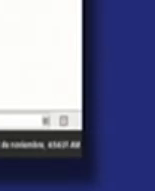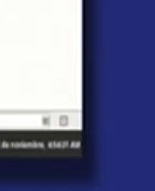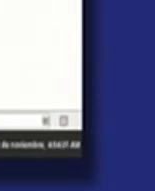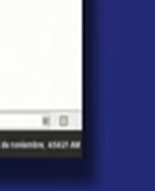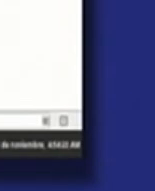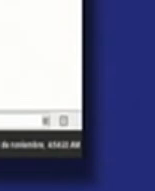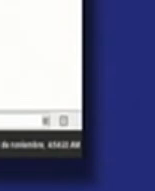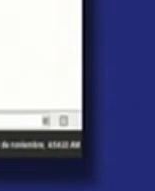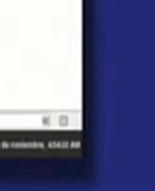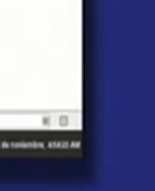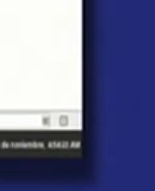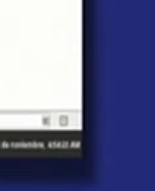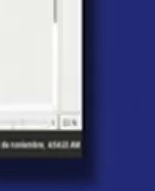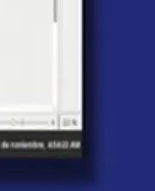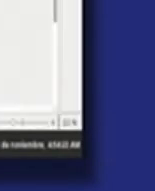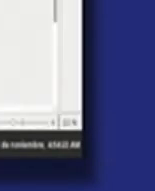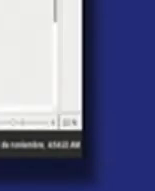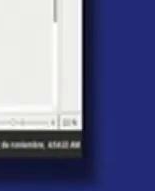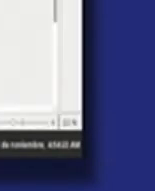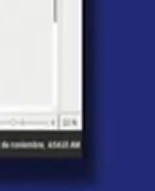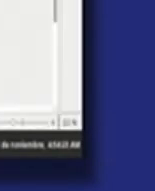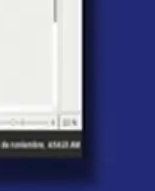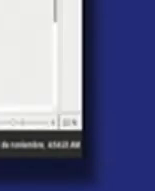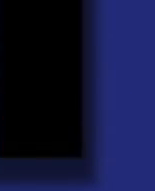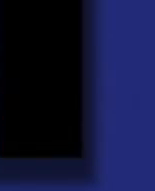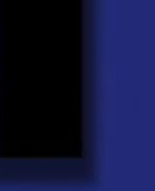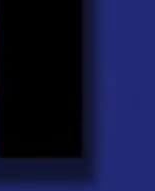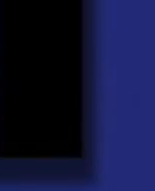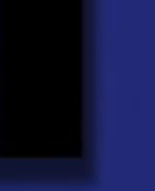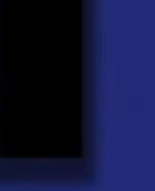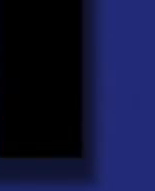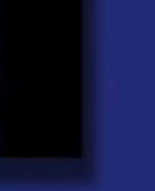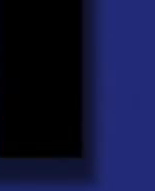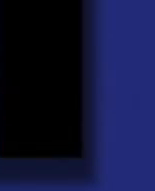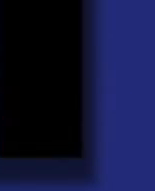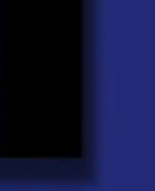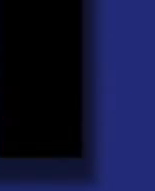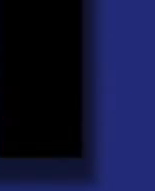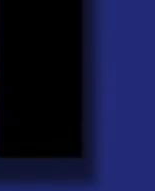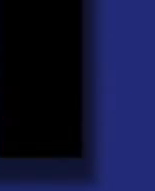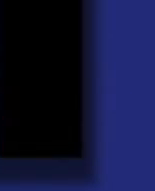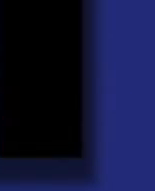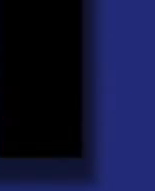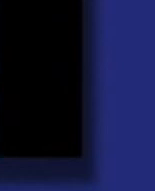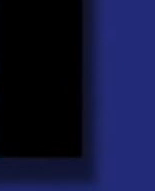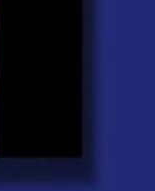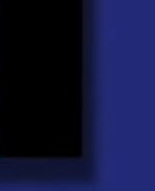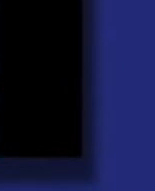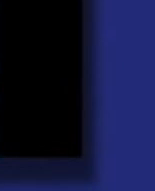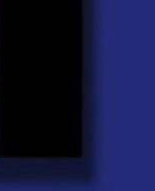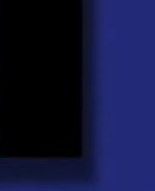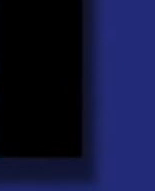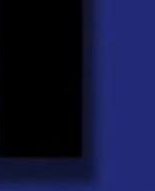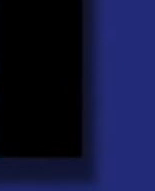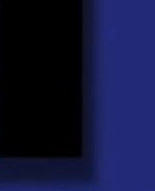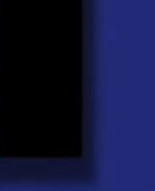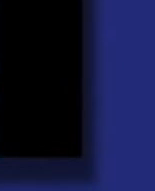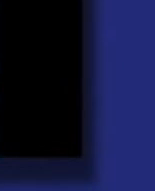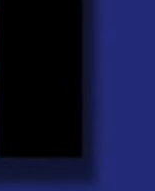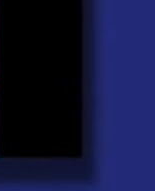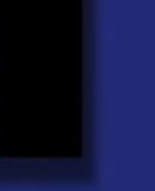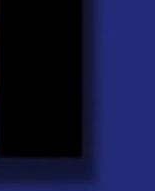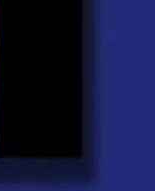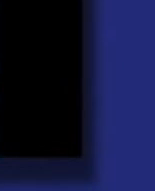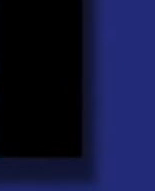circunferencia primeramente nos vamos a apoyar en la siguiente lámina vemos que cuando la ecuación de la circunferencia